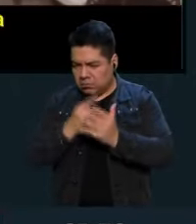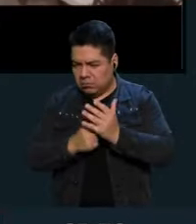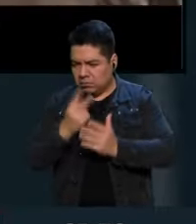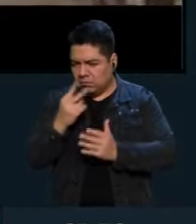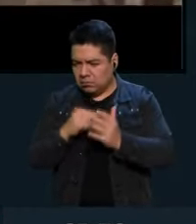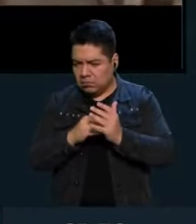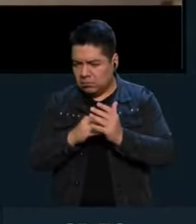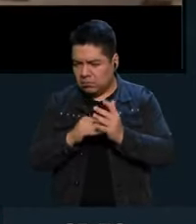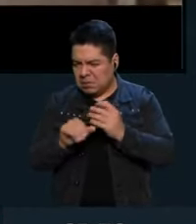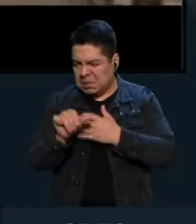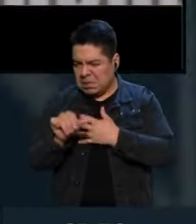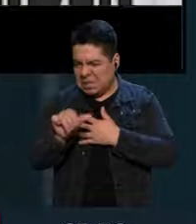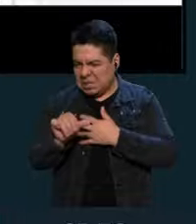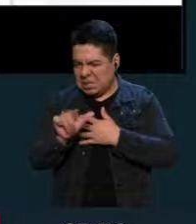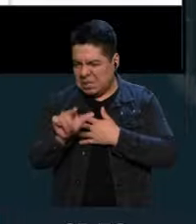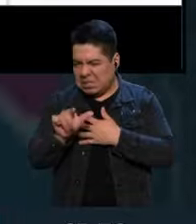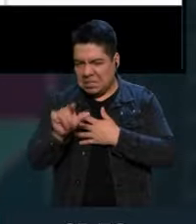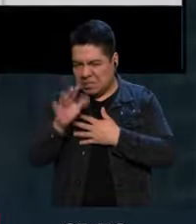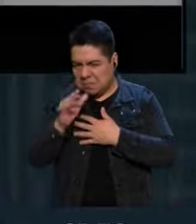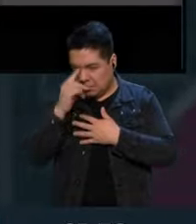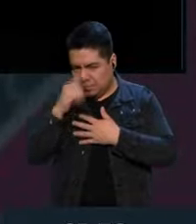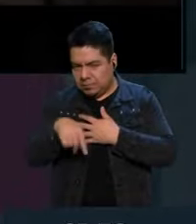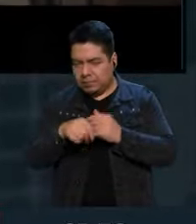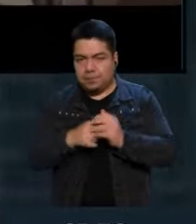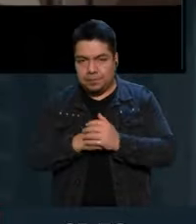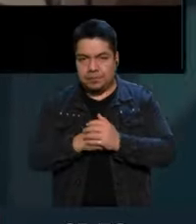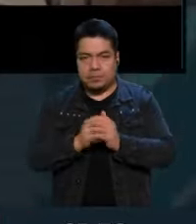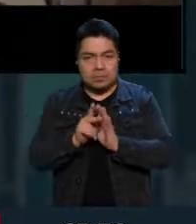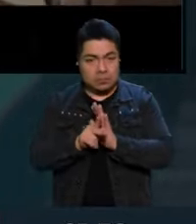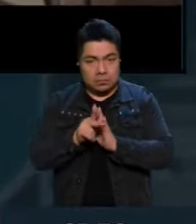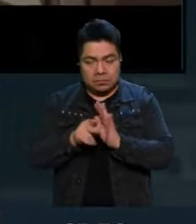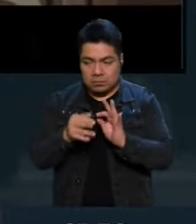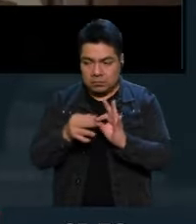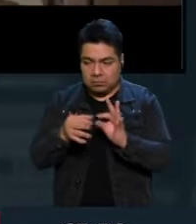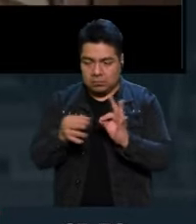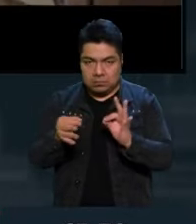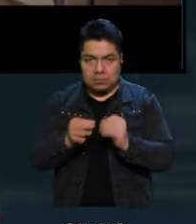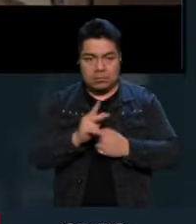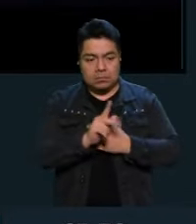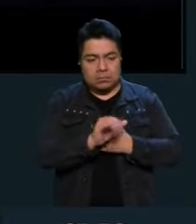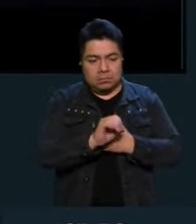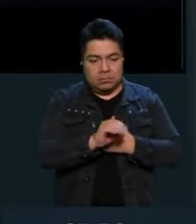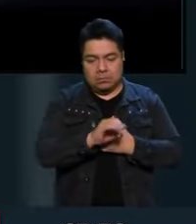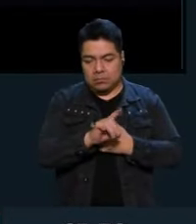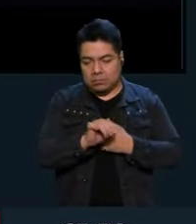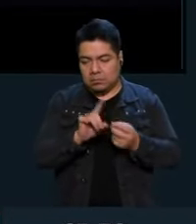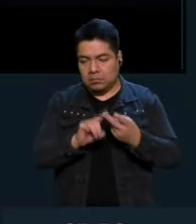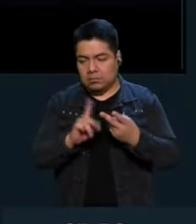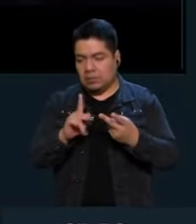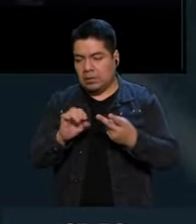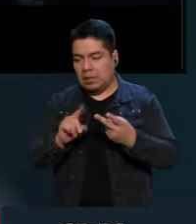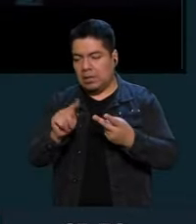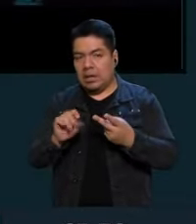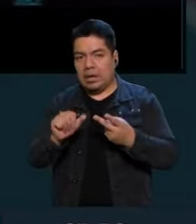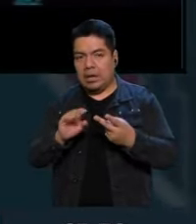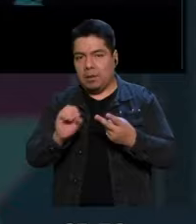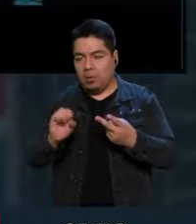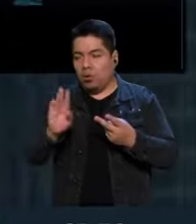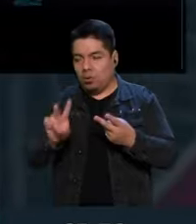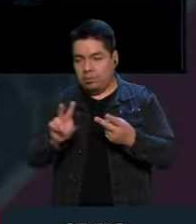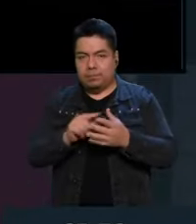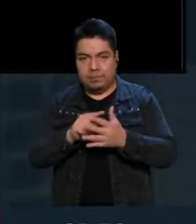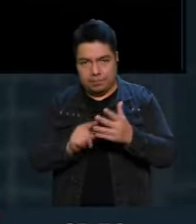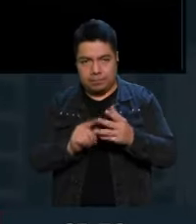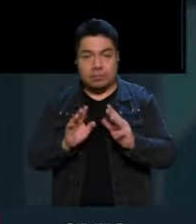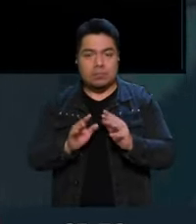2016, 2017. Es un documental que hicieron Paula Monaco y Paco Ignacio Taibo 2. Y que